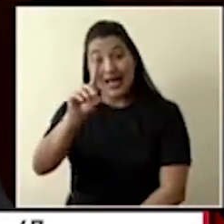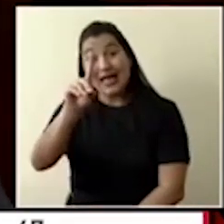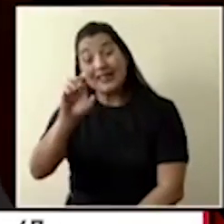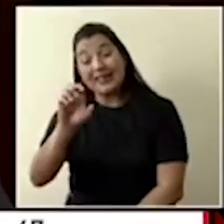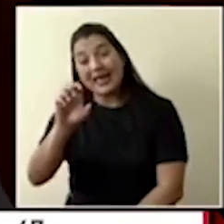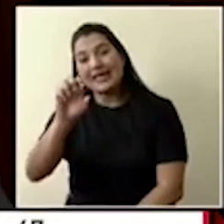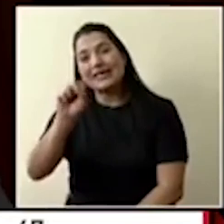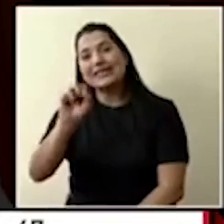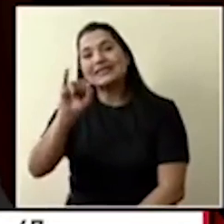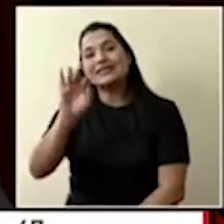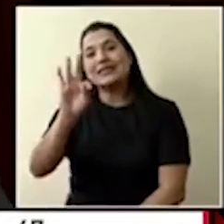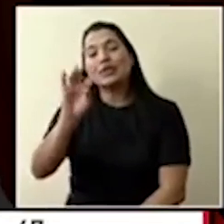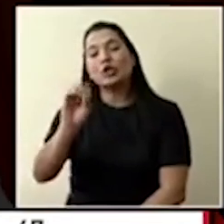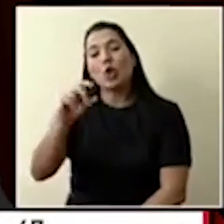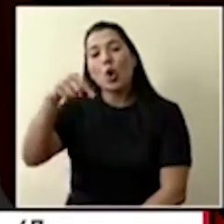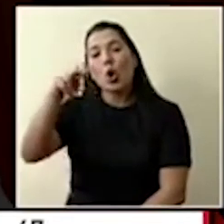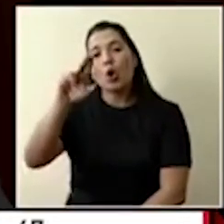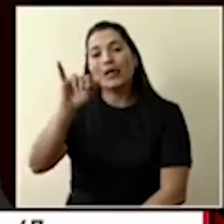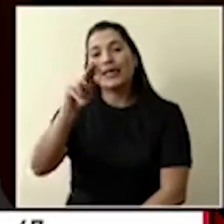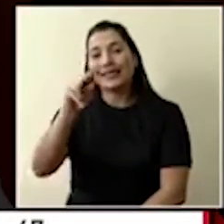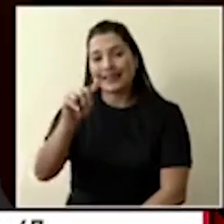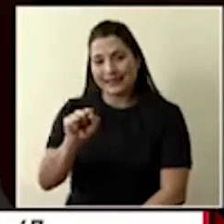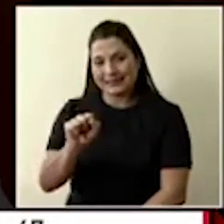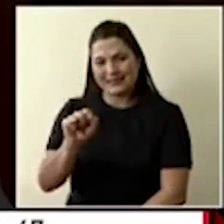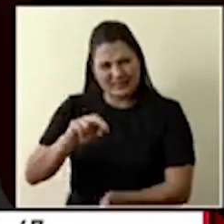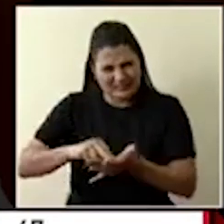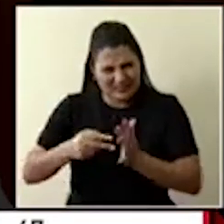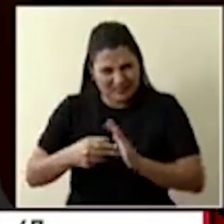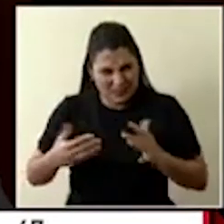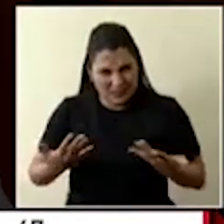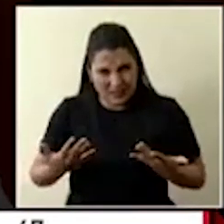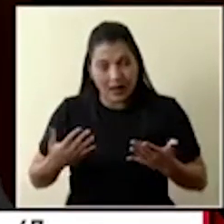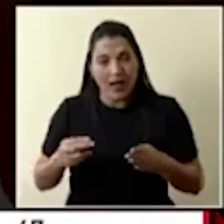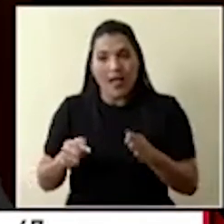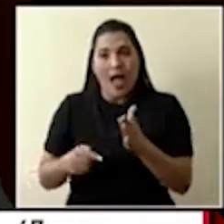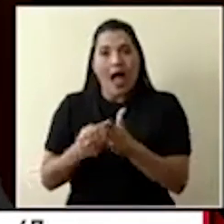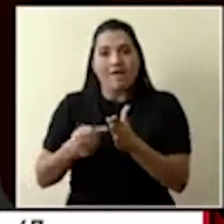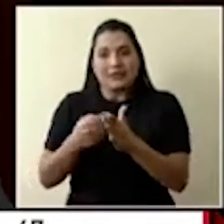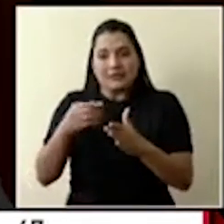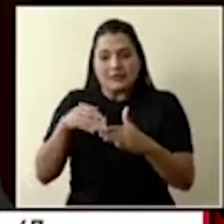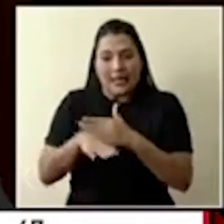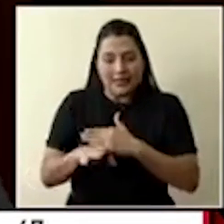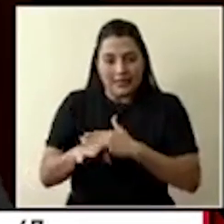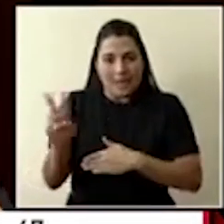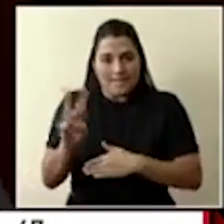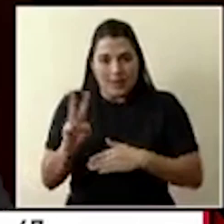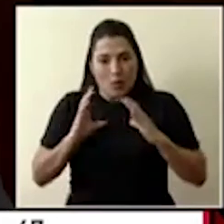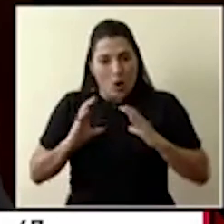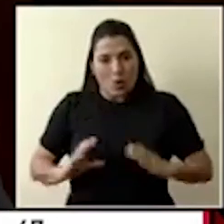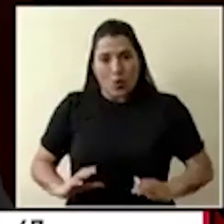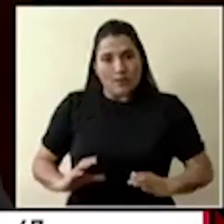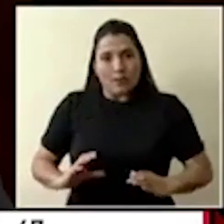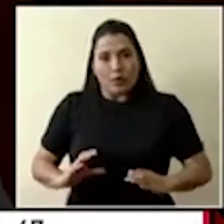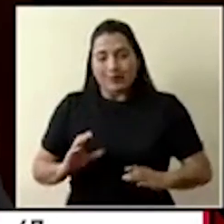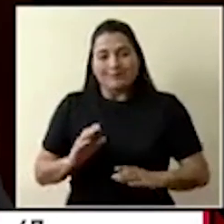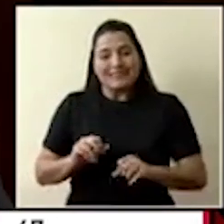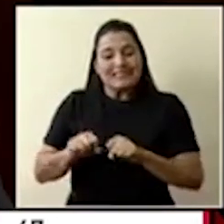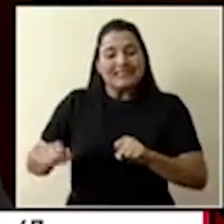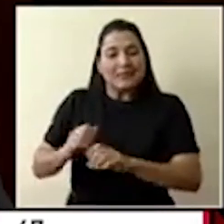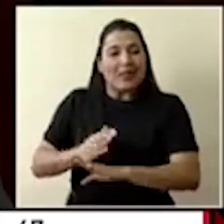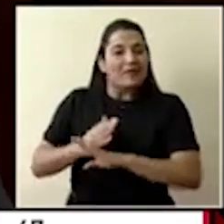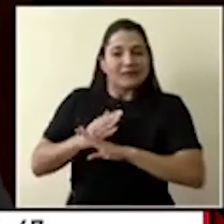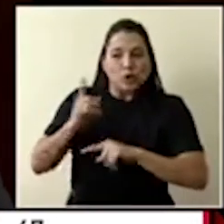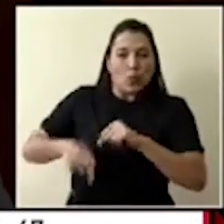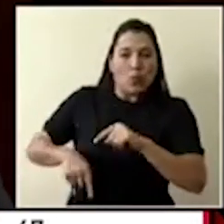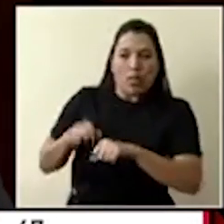nos ayudan a modular la respuesta del sistema de defensas. Y en esos pacientes, pues sí, hay que estar usando diferentes tipos de